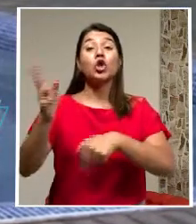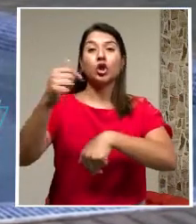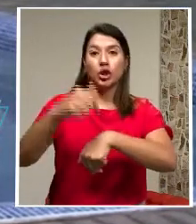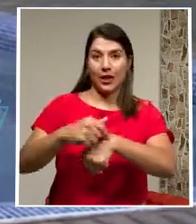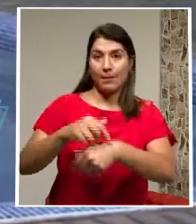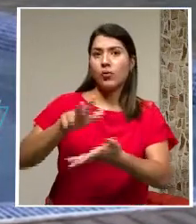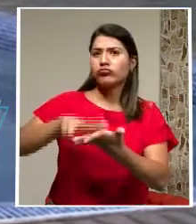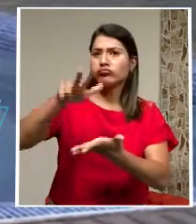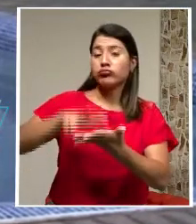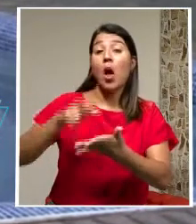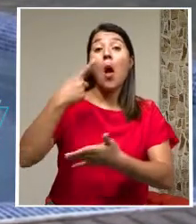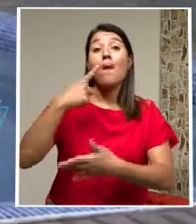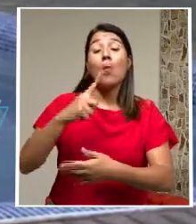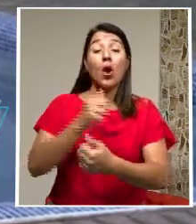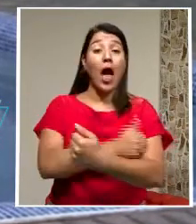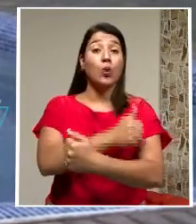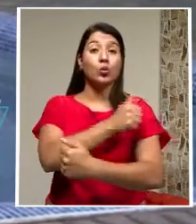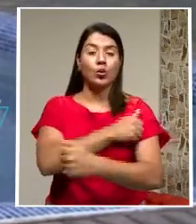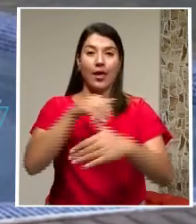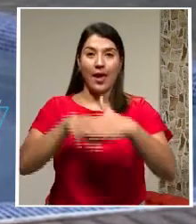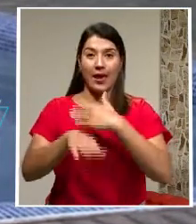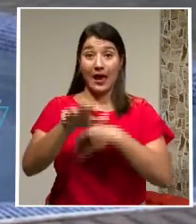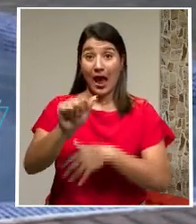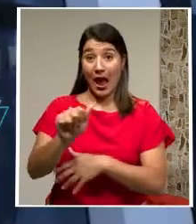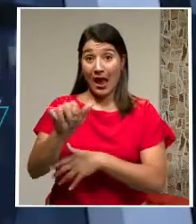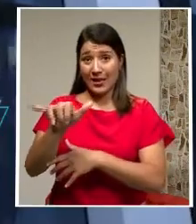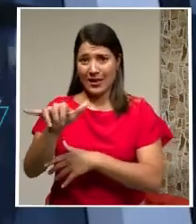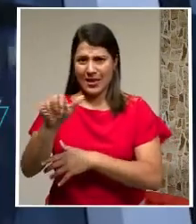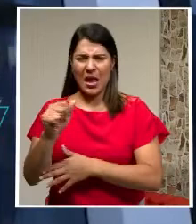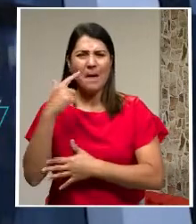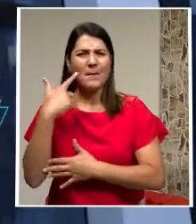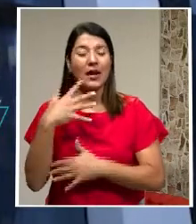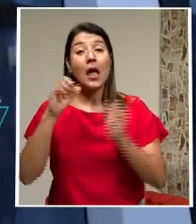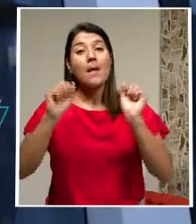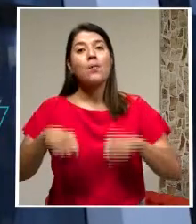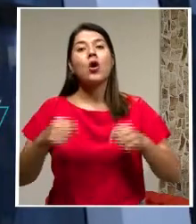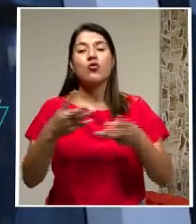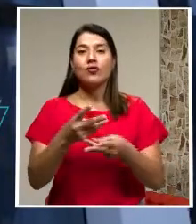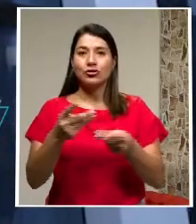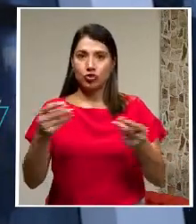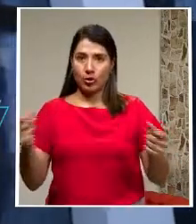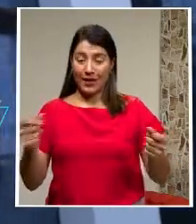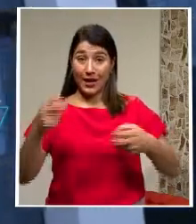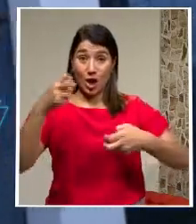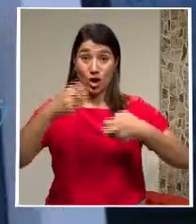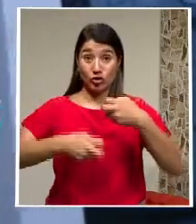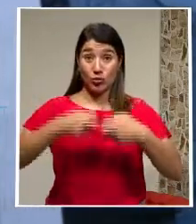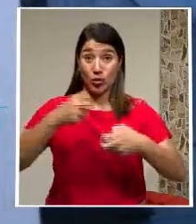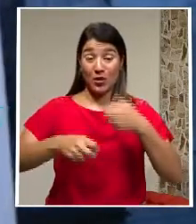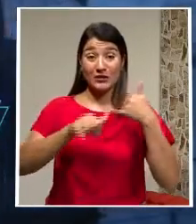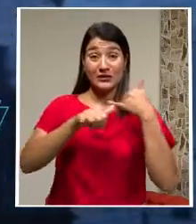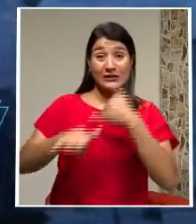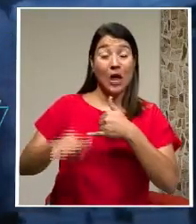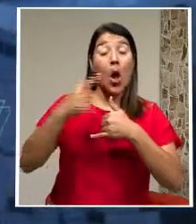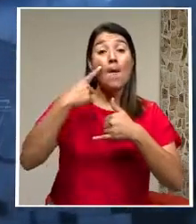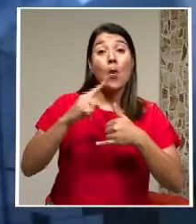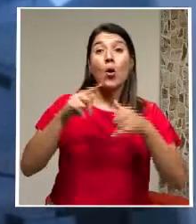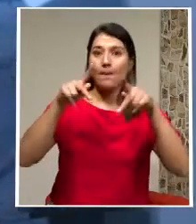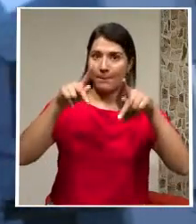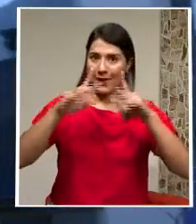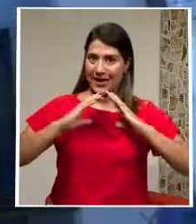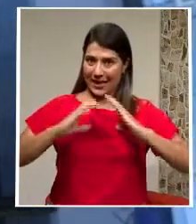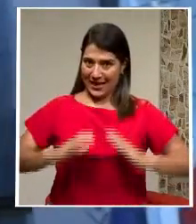alcantarillados Con el objetivo De resolver Las anomalías Denunciadas Por algunos usuarios Meses atrás